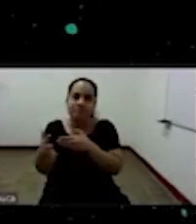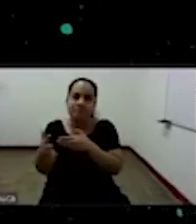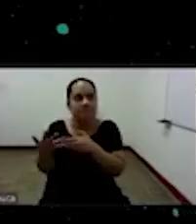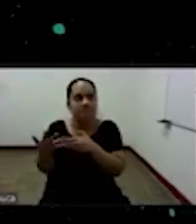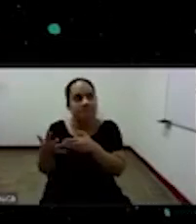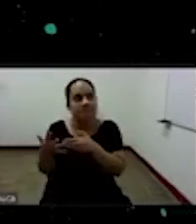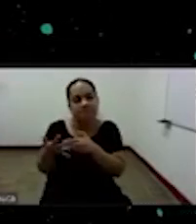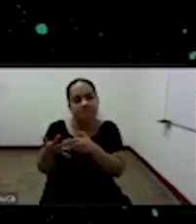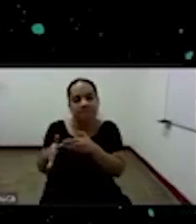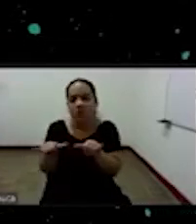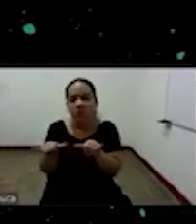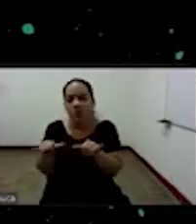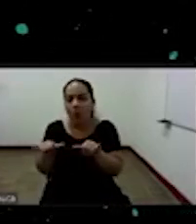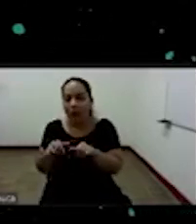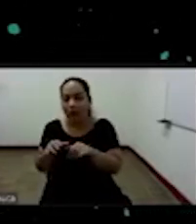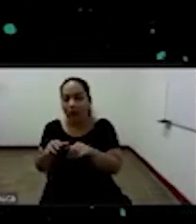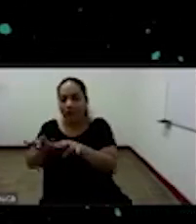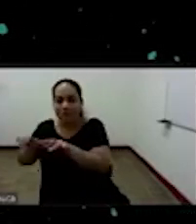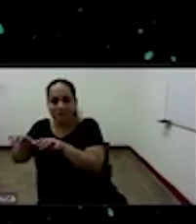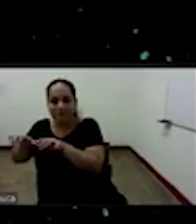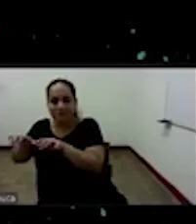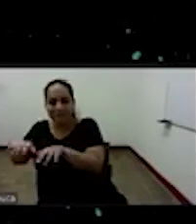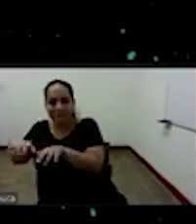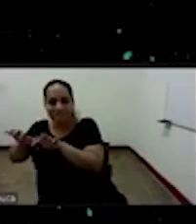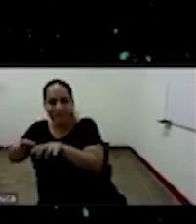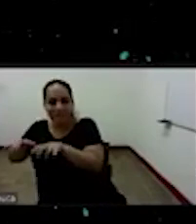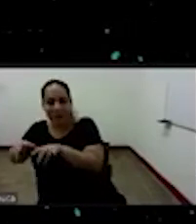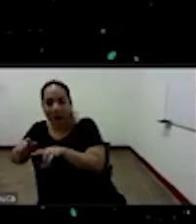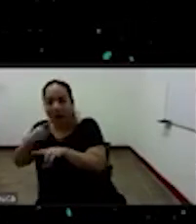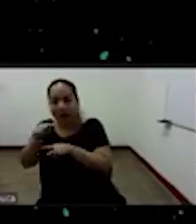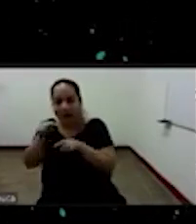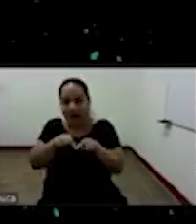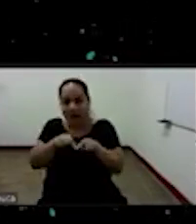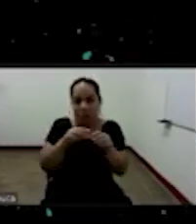piano en la selva pero que este más un poco más bajo ¿no?